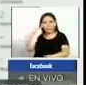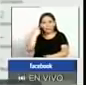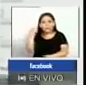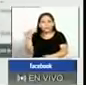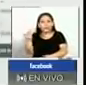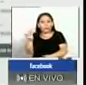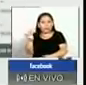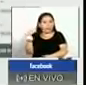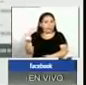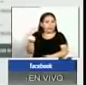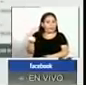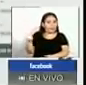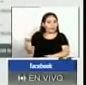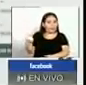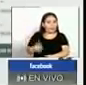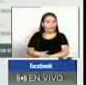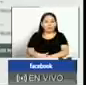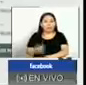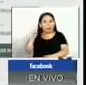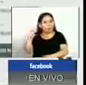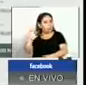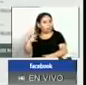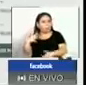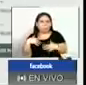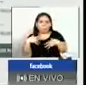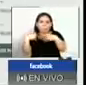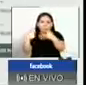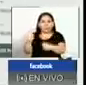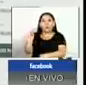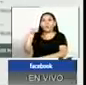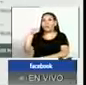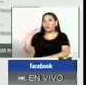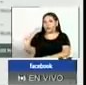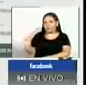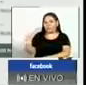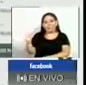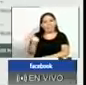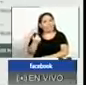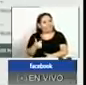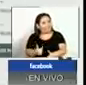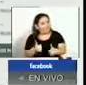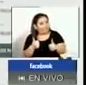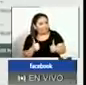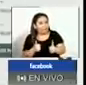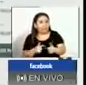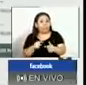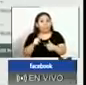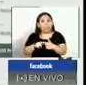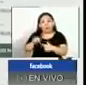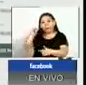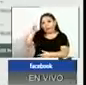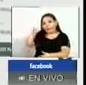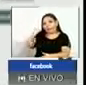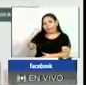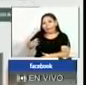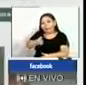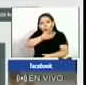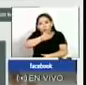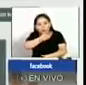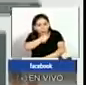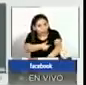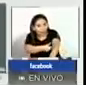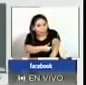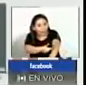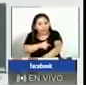son las personas que se han recuperado de la enfermedad. Dos personas que han recibido el alta, pero revisando la información de los hospitales y también del